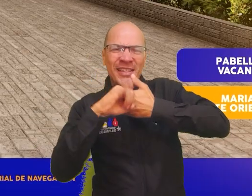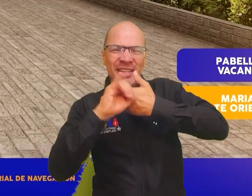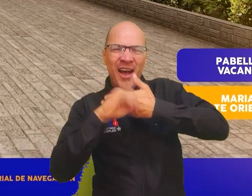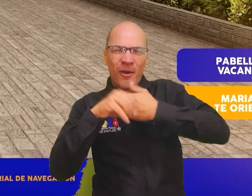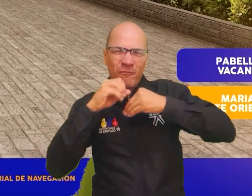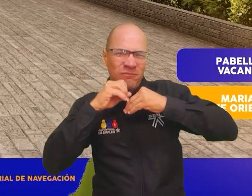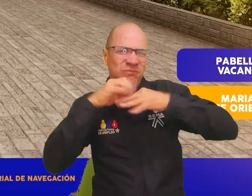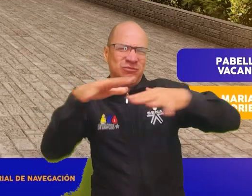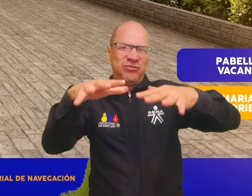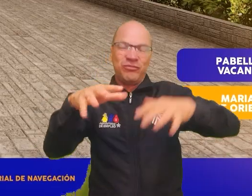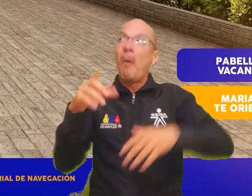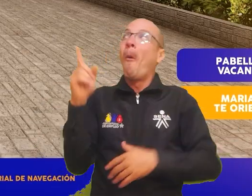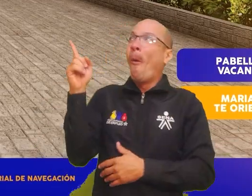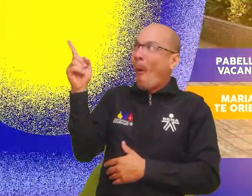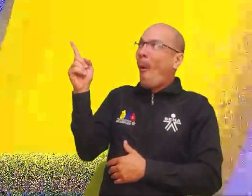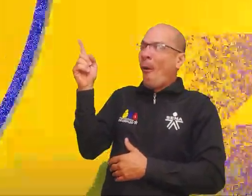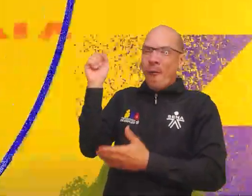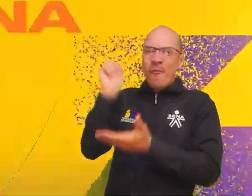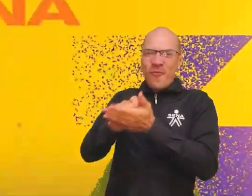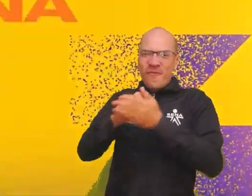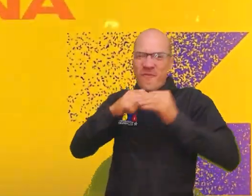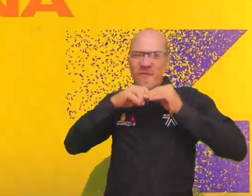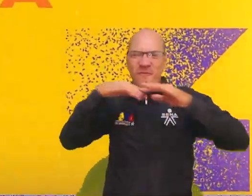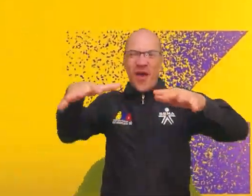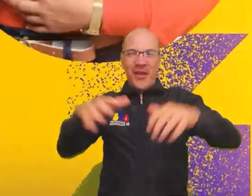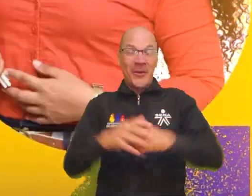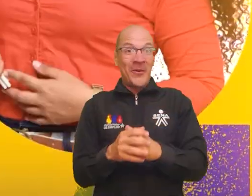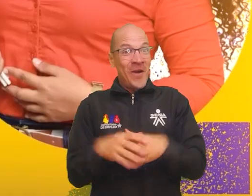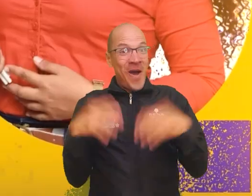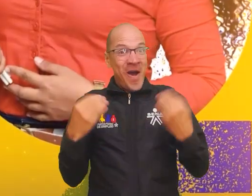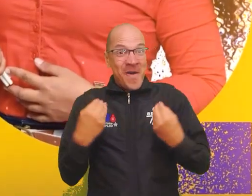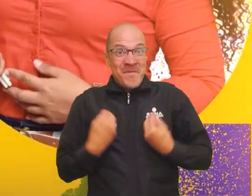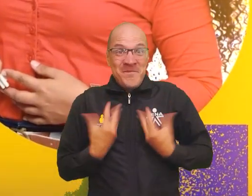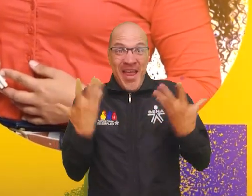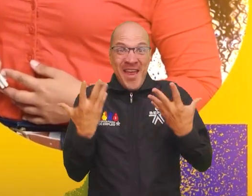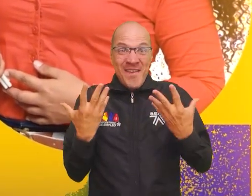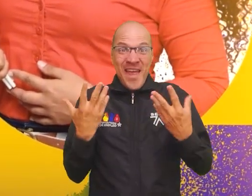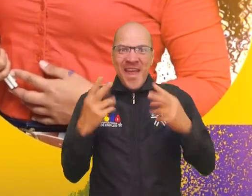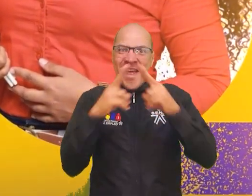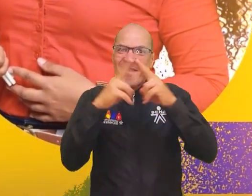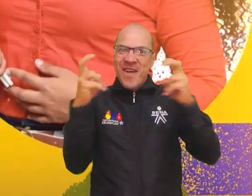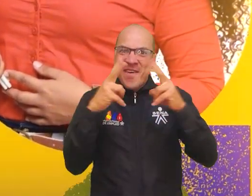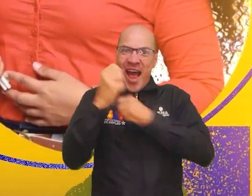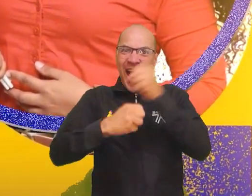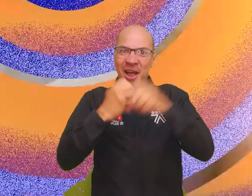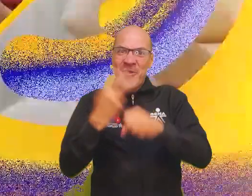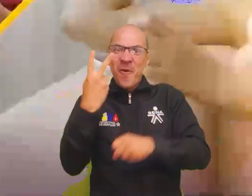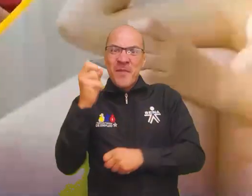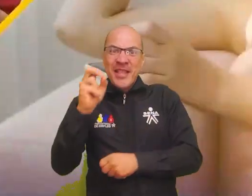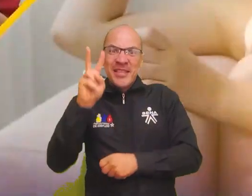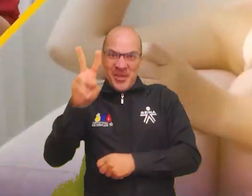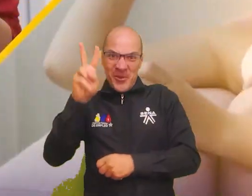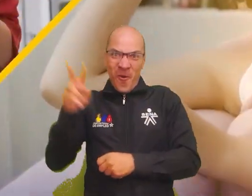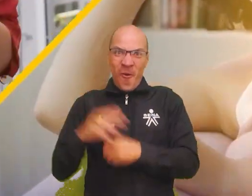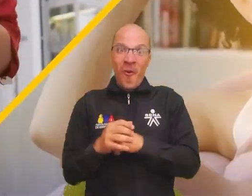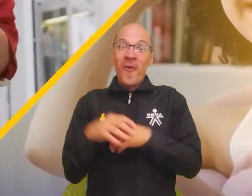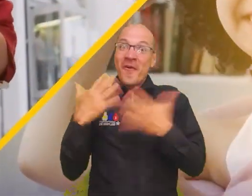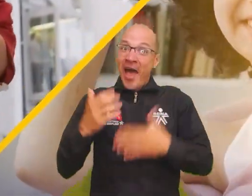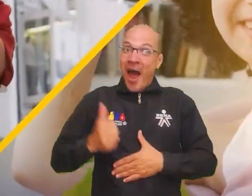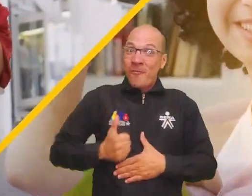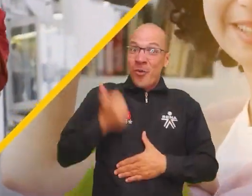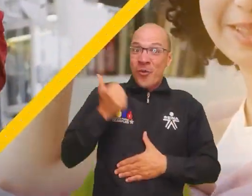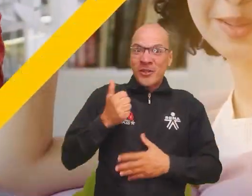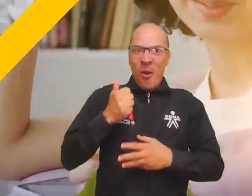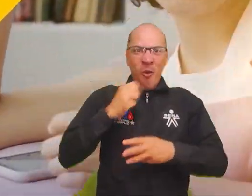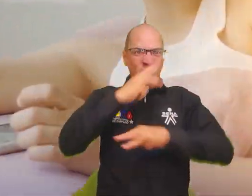desplegable. Vive al máximo Expo Empleo Sena 2022 y aprovecha un mundo